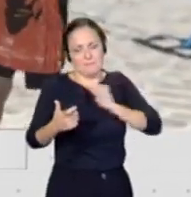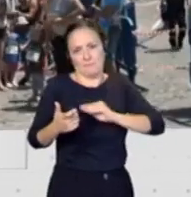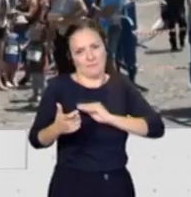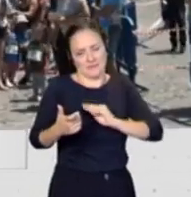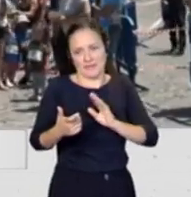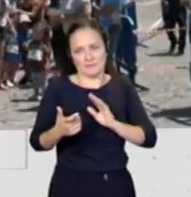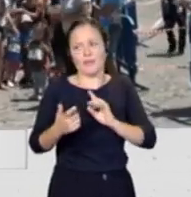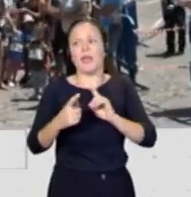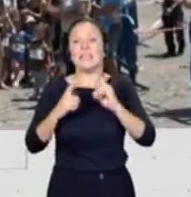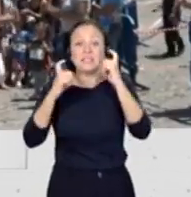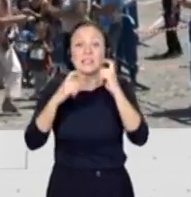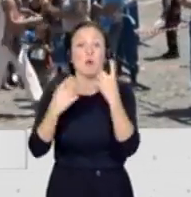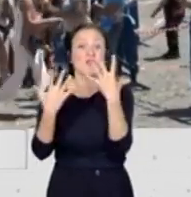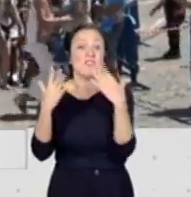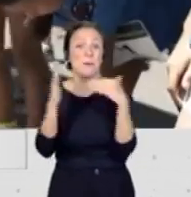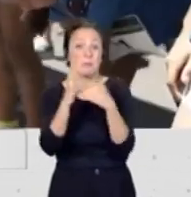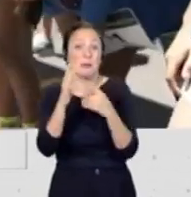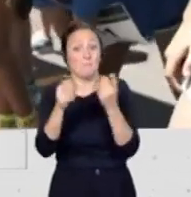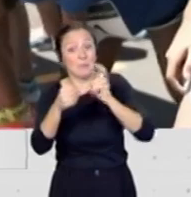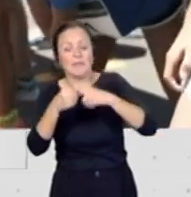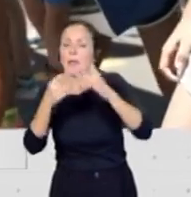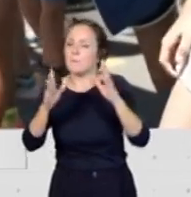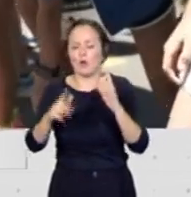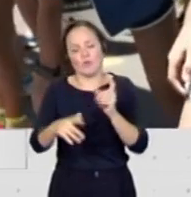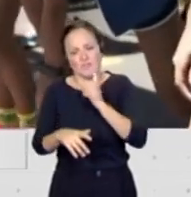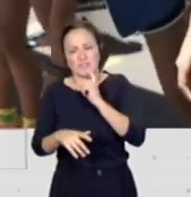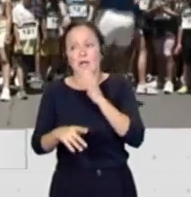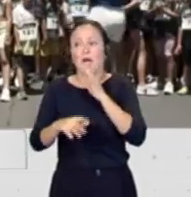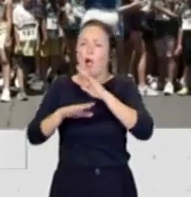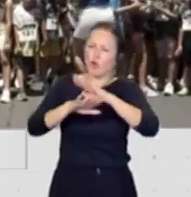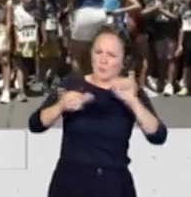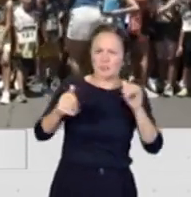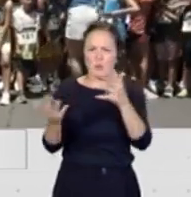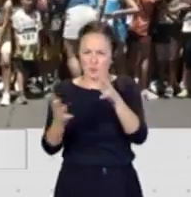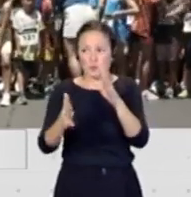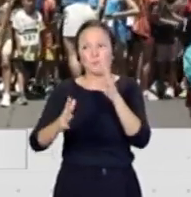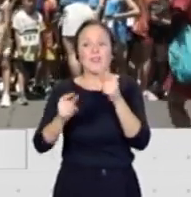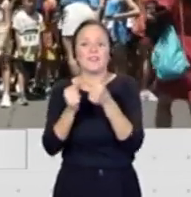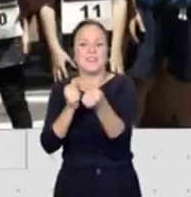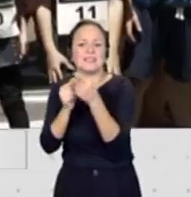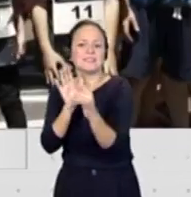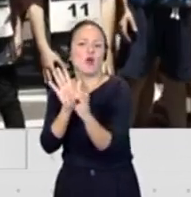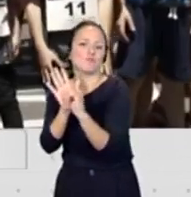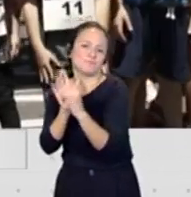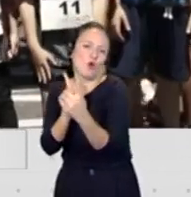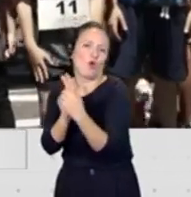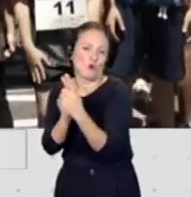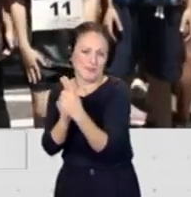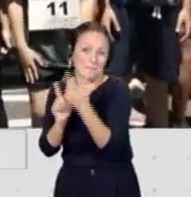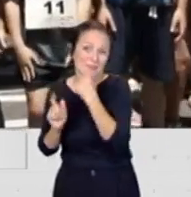Y están muy compensados los dos, que es algo también muy difícil. Normalmente la distancia más corta, como es más popular, es más accesible para todo el mundo,